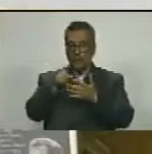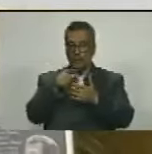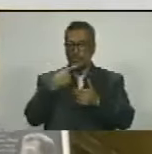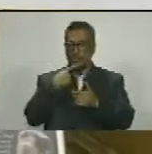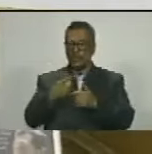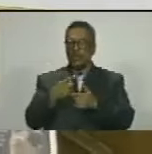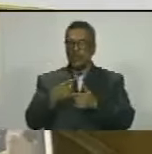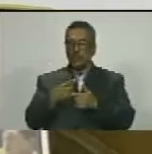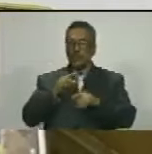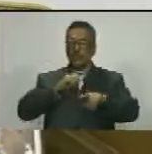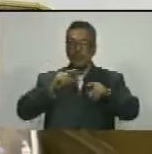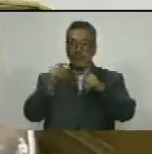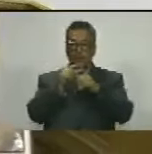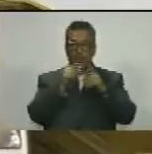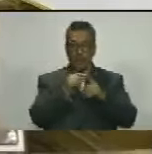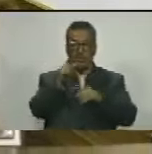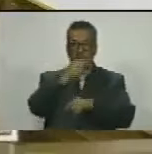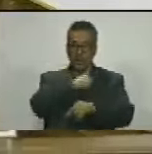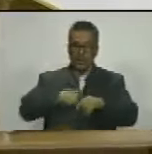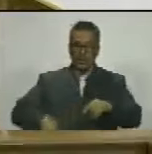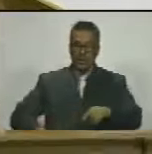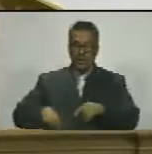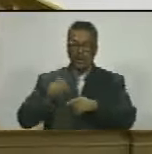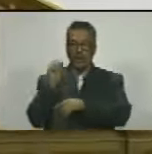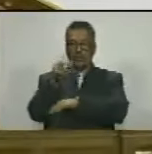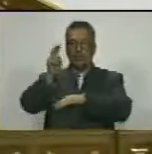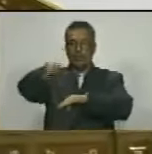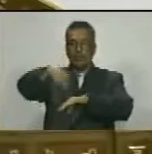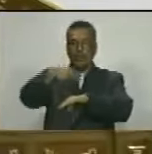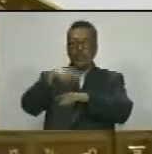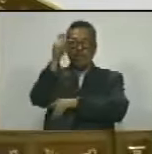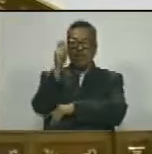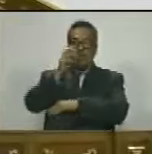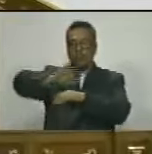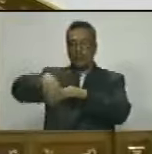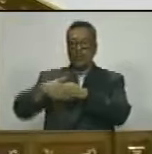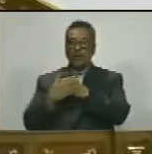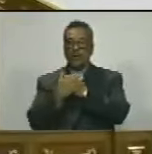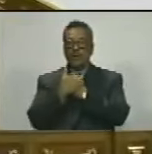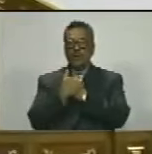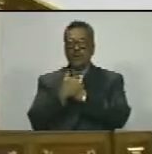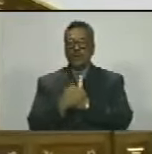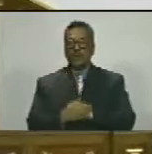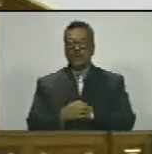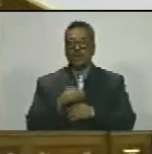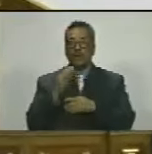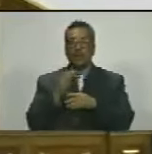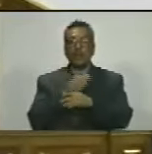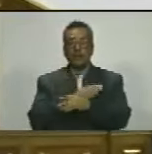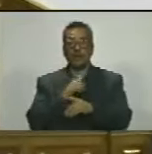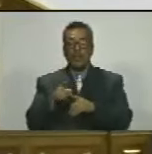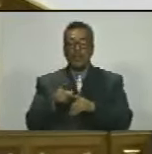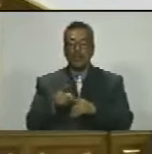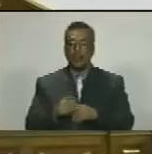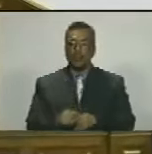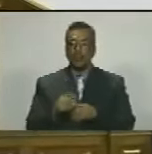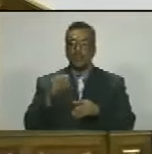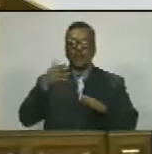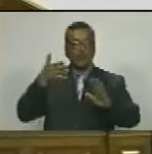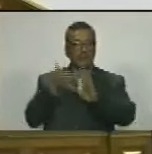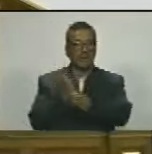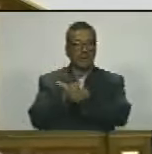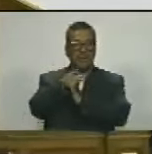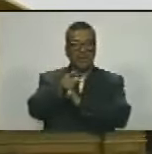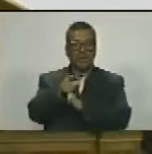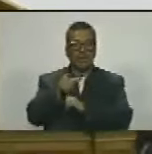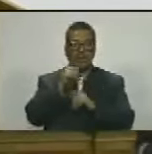referimos al derecho de palabra del presidente de la asamblea nacional diputado Jorge Rodríguez ante el exabrupto que significa